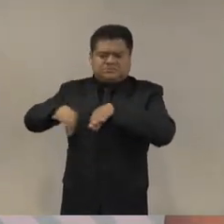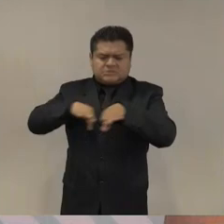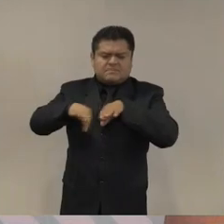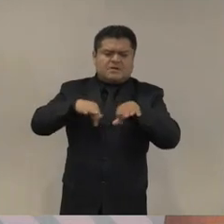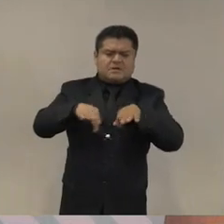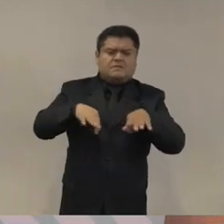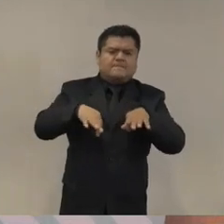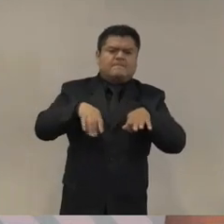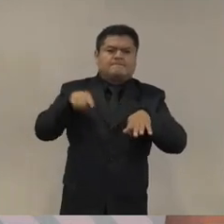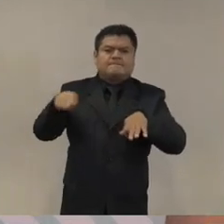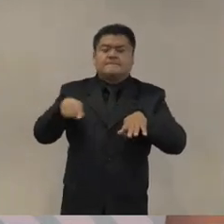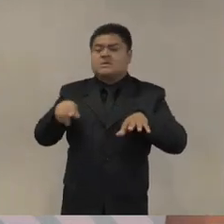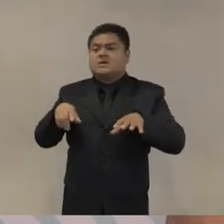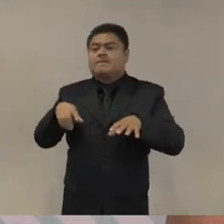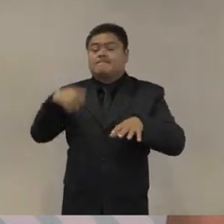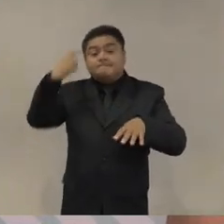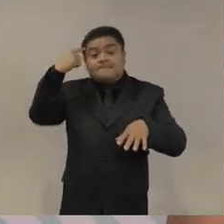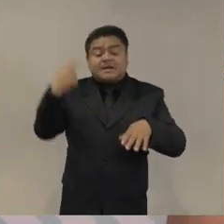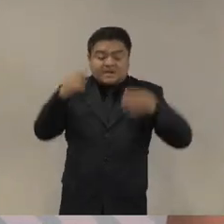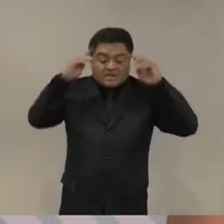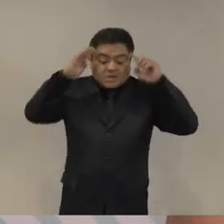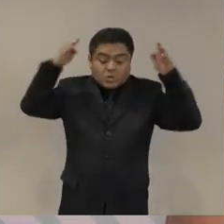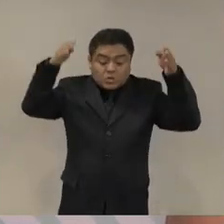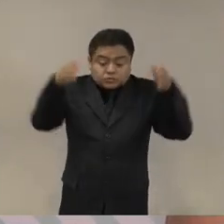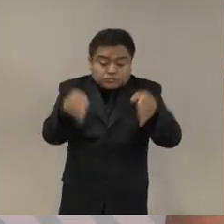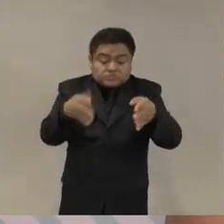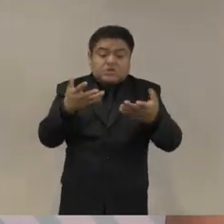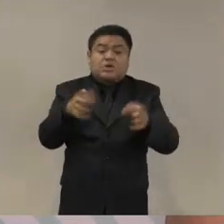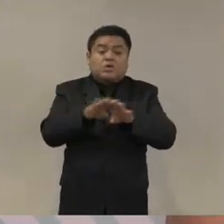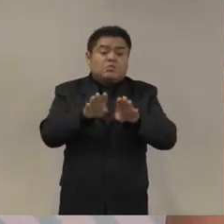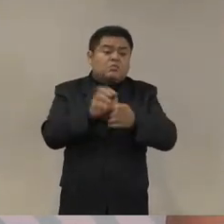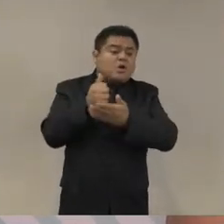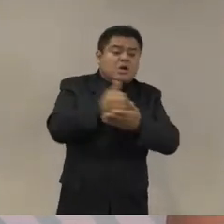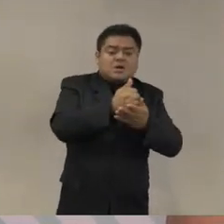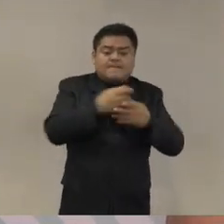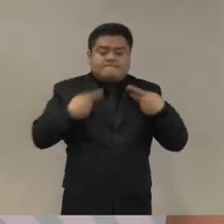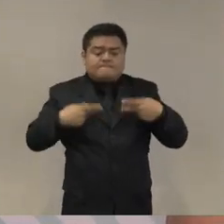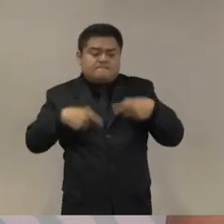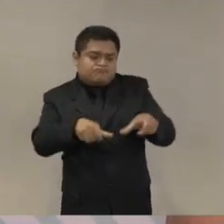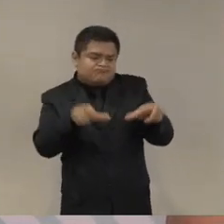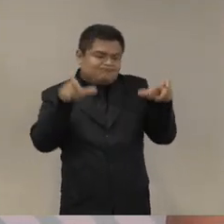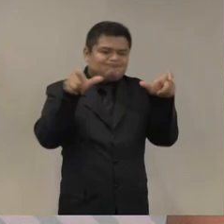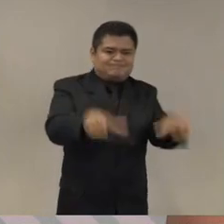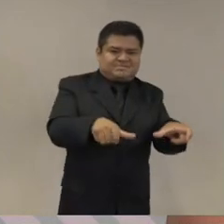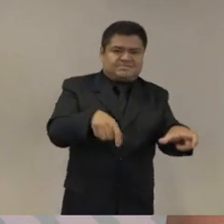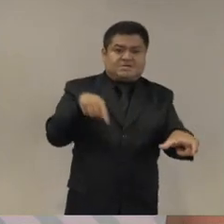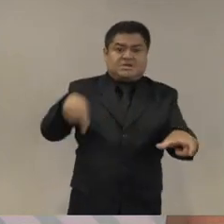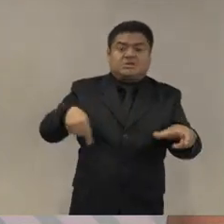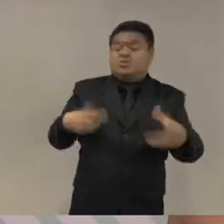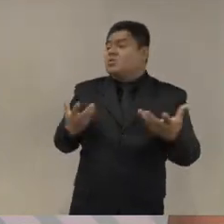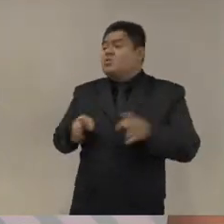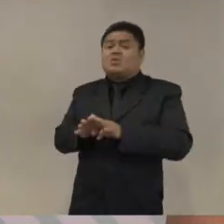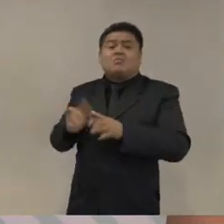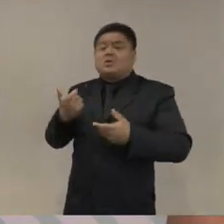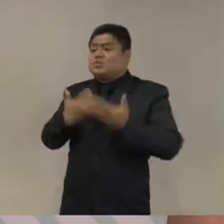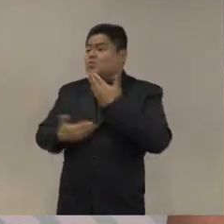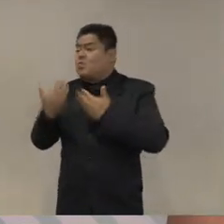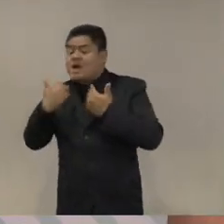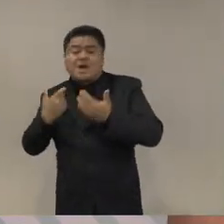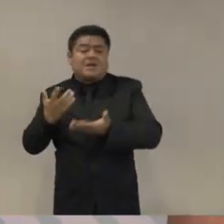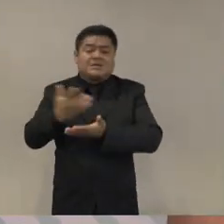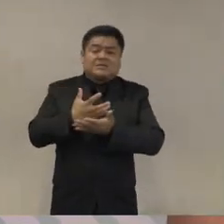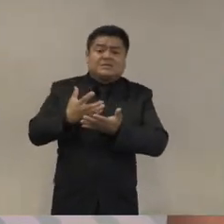en andar viendo de dónde rascan para dotarse de esta infraestructura y pagar estos sueldos o bien